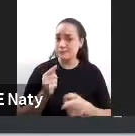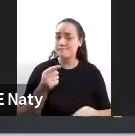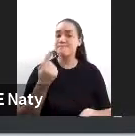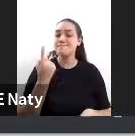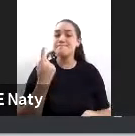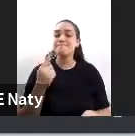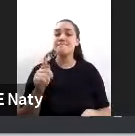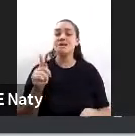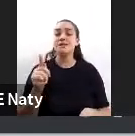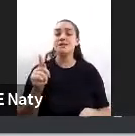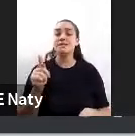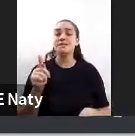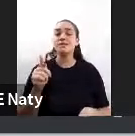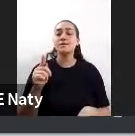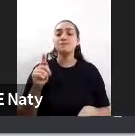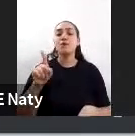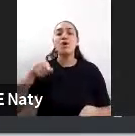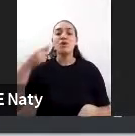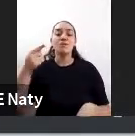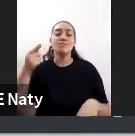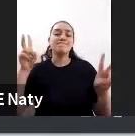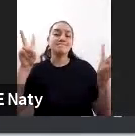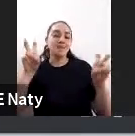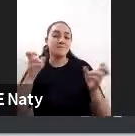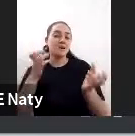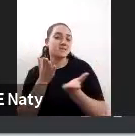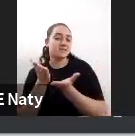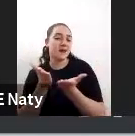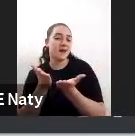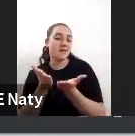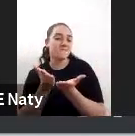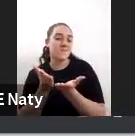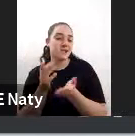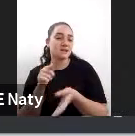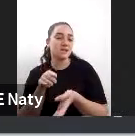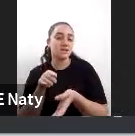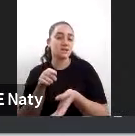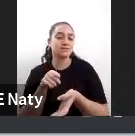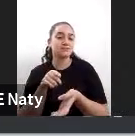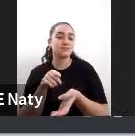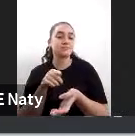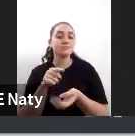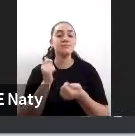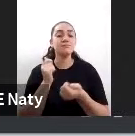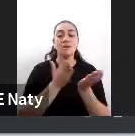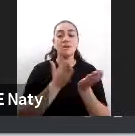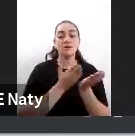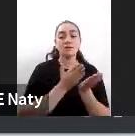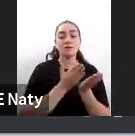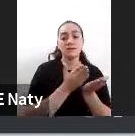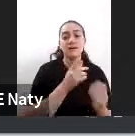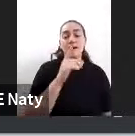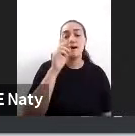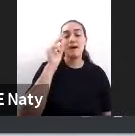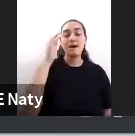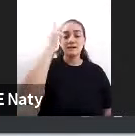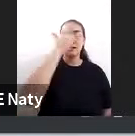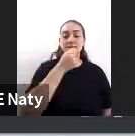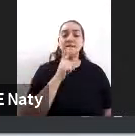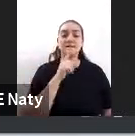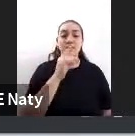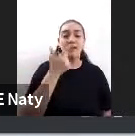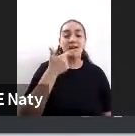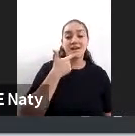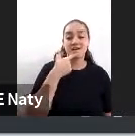pensadas para otro tipo de servicios y no para servicios HTS o de alta capacidad como